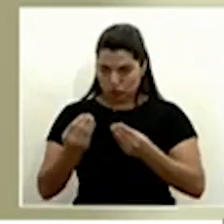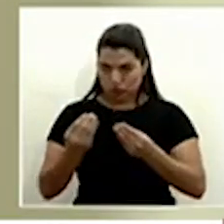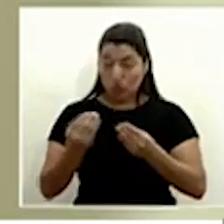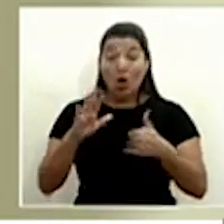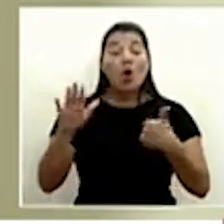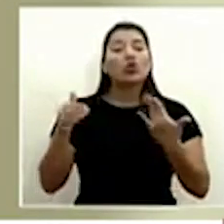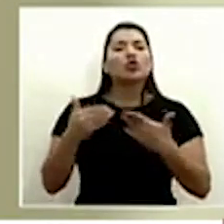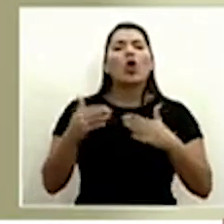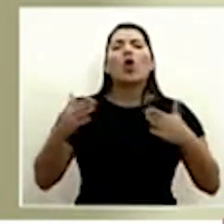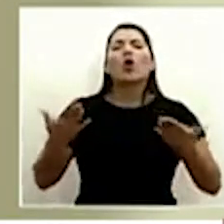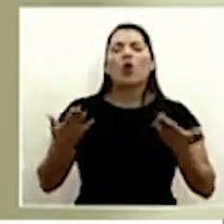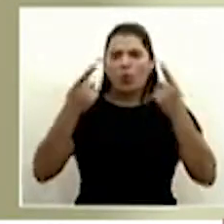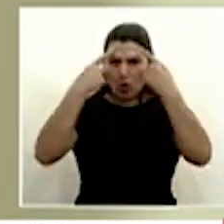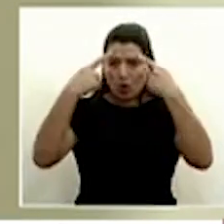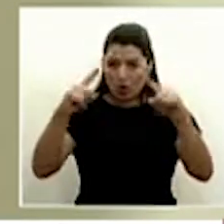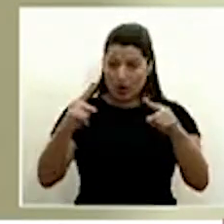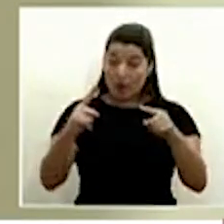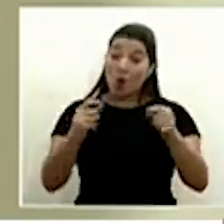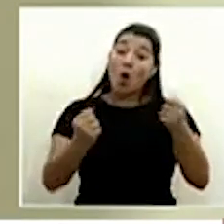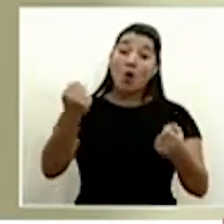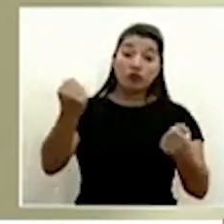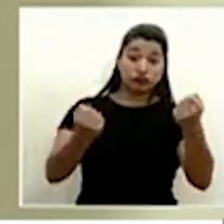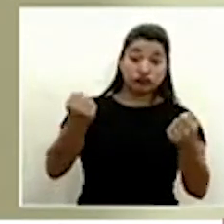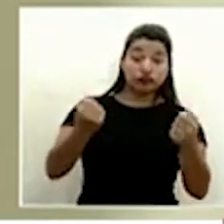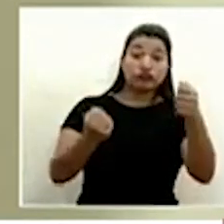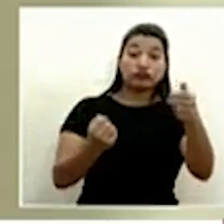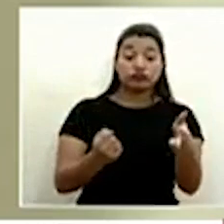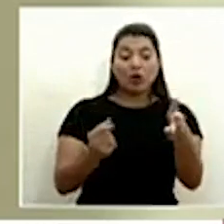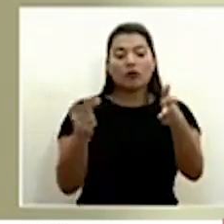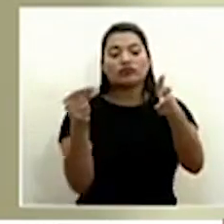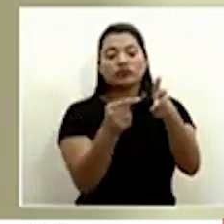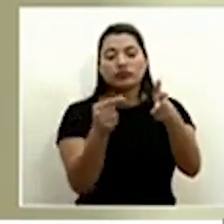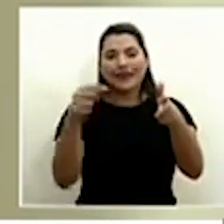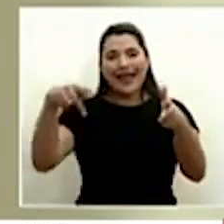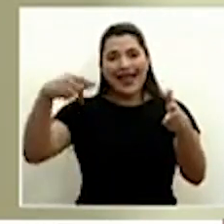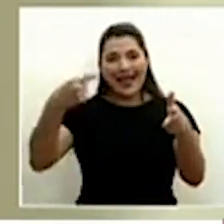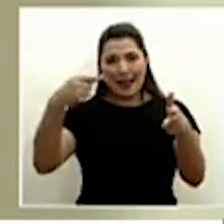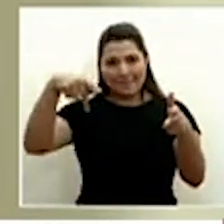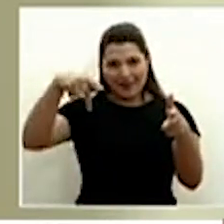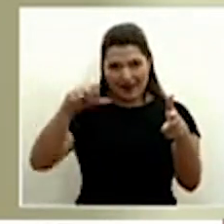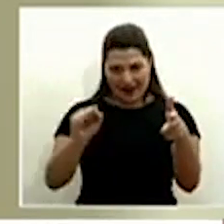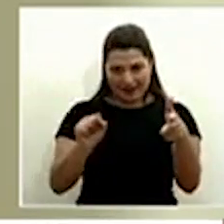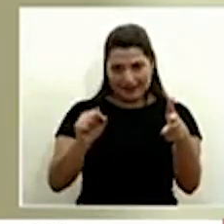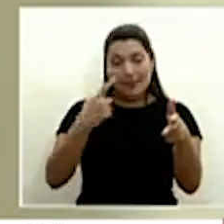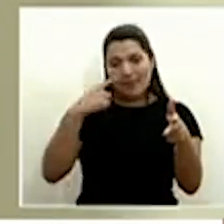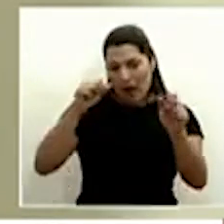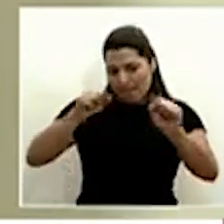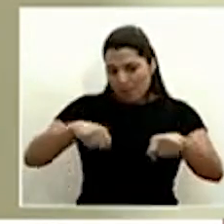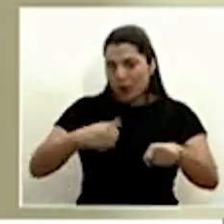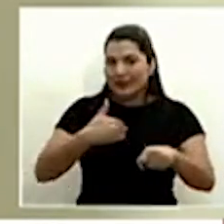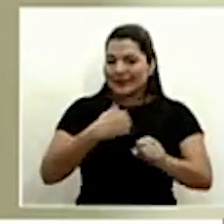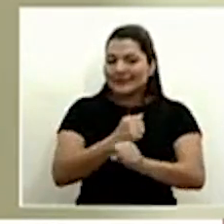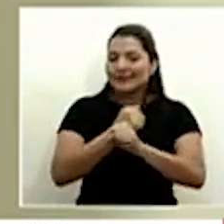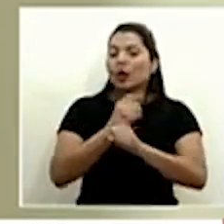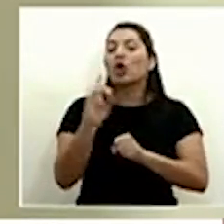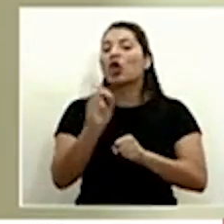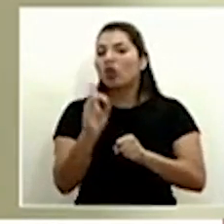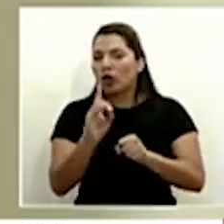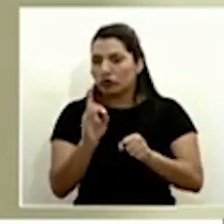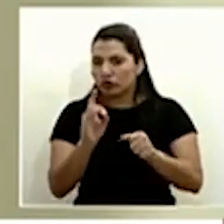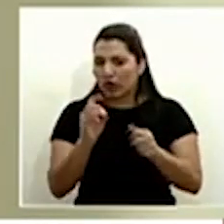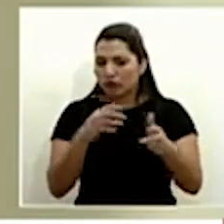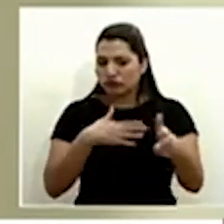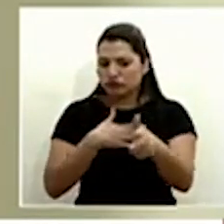ya sea con un dispositivo de GPS para asegurar trazabilidad, tal como lo impone la normativa